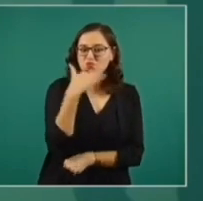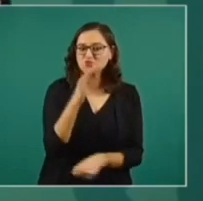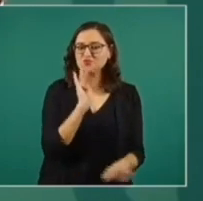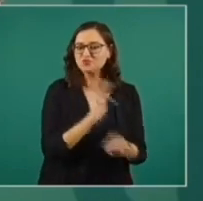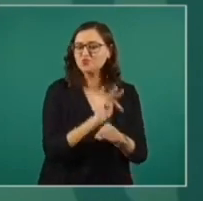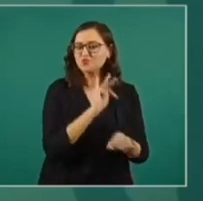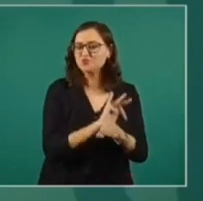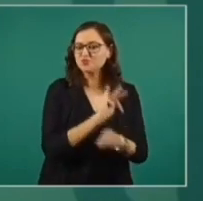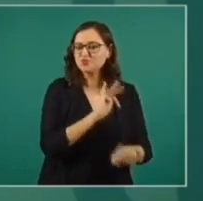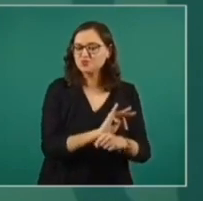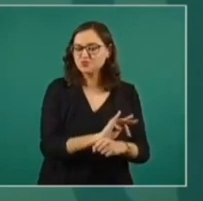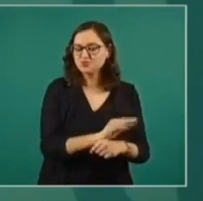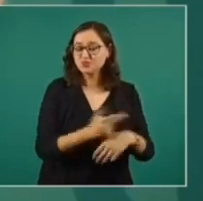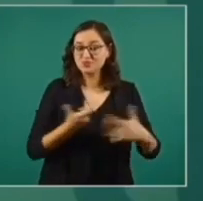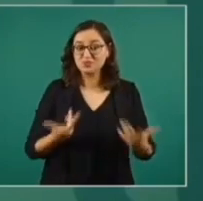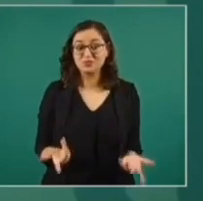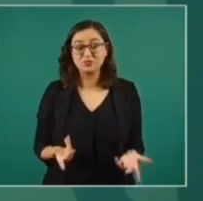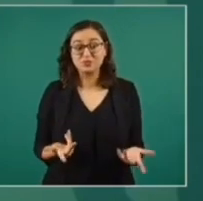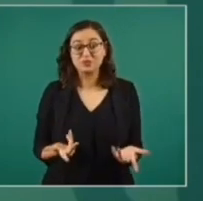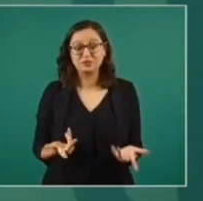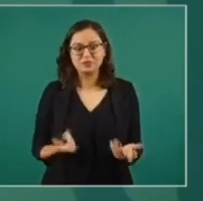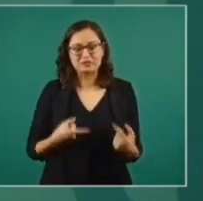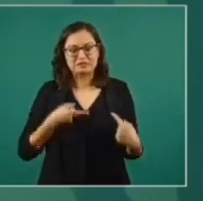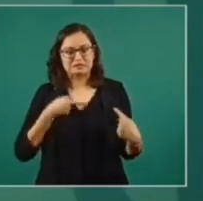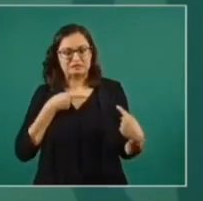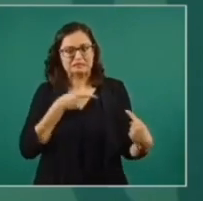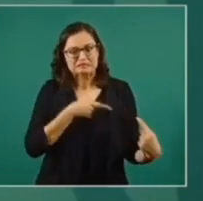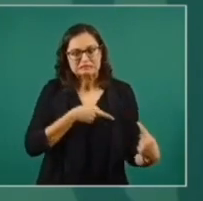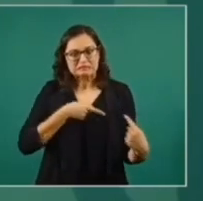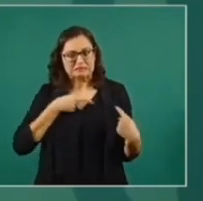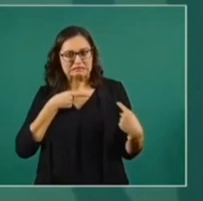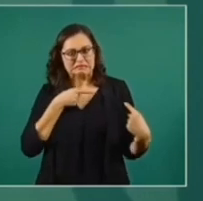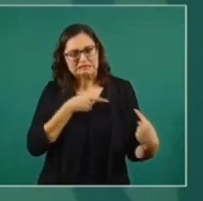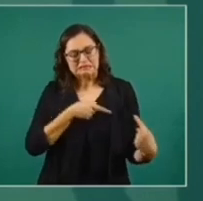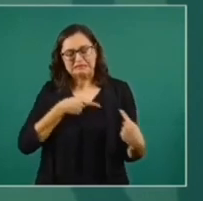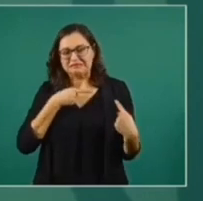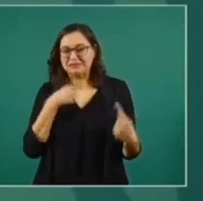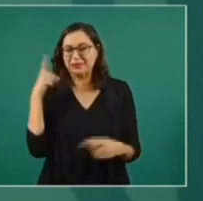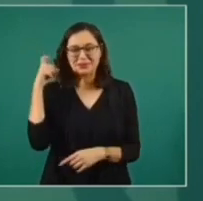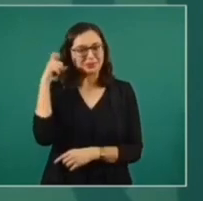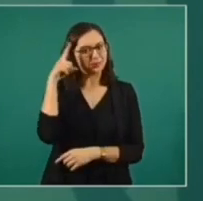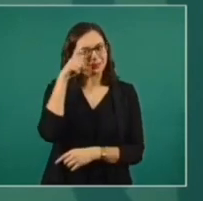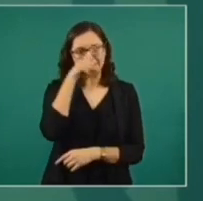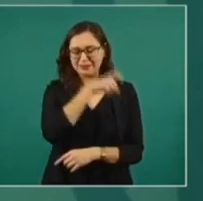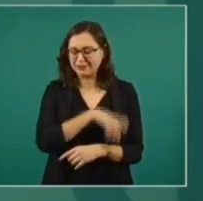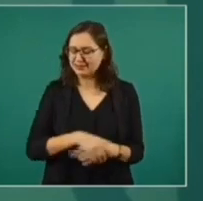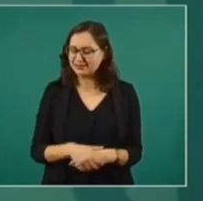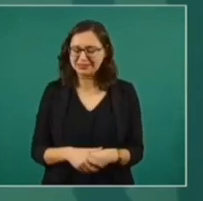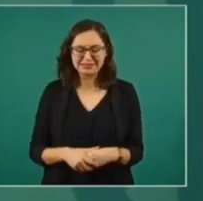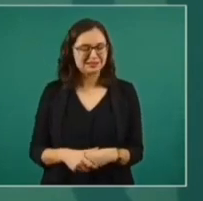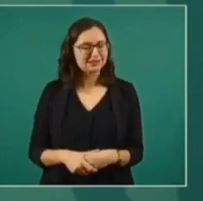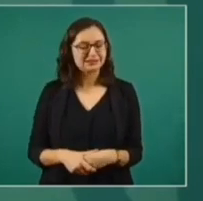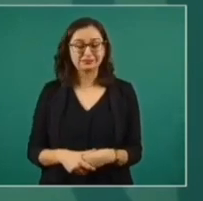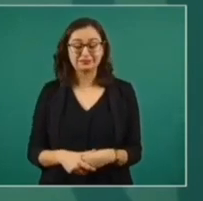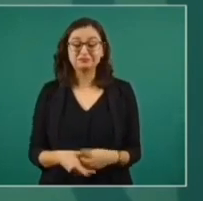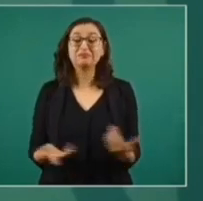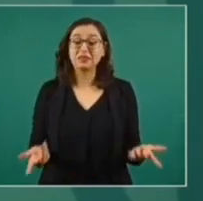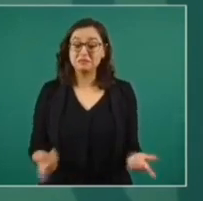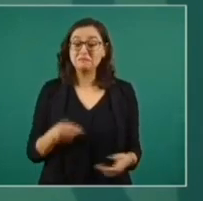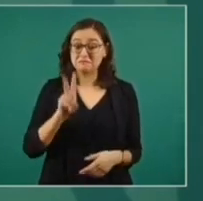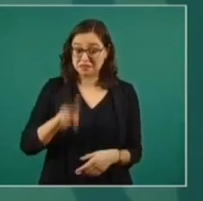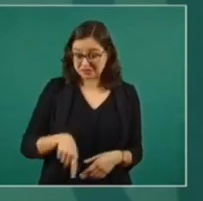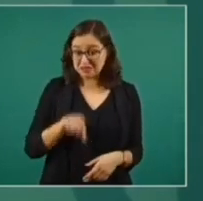Y jaloneo, y tienes razón también en lo que dices